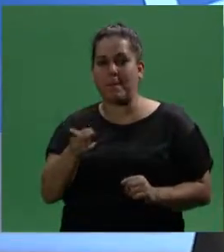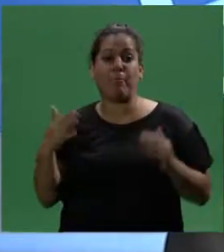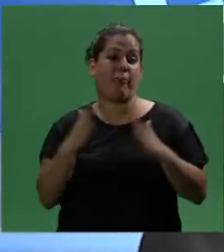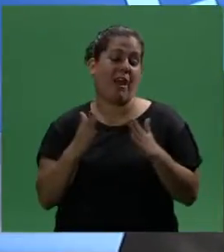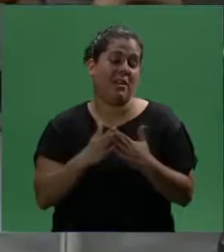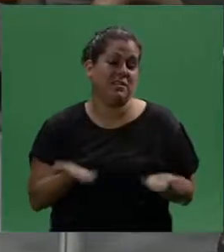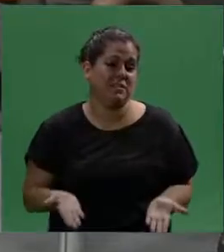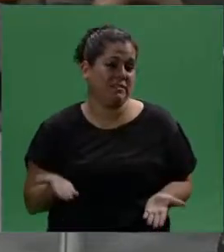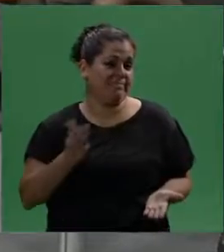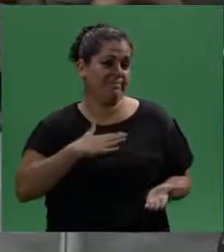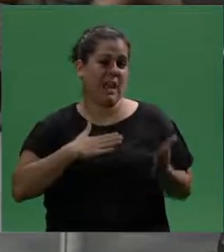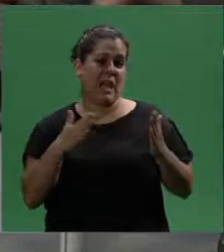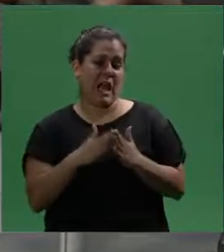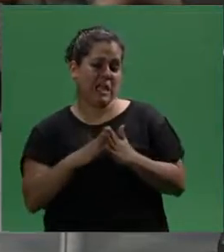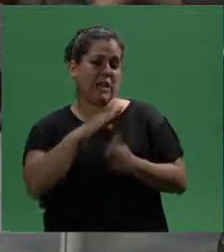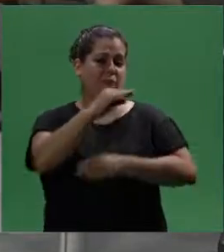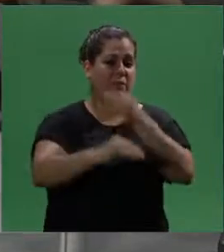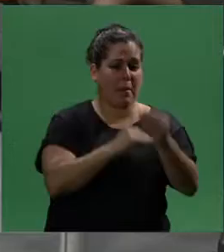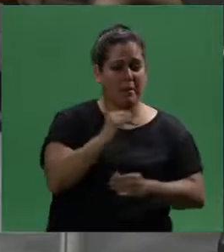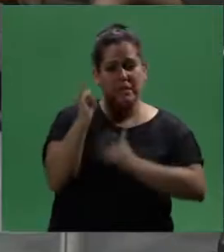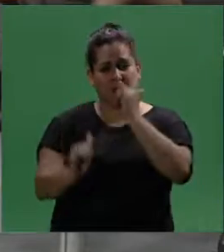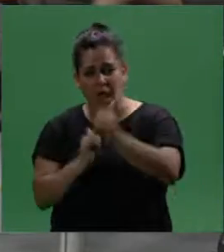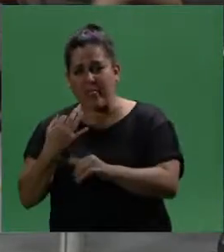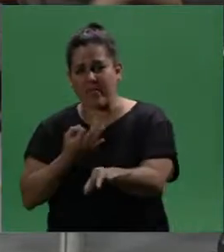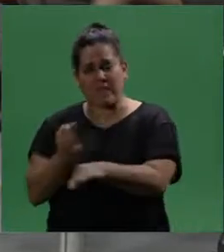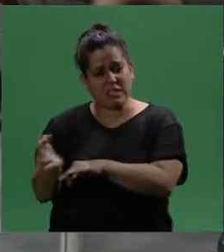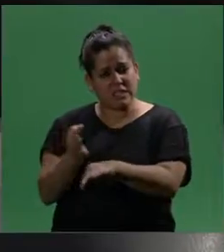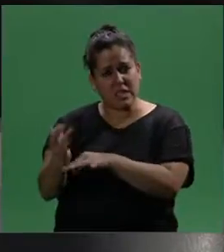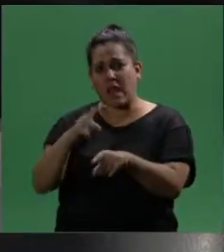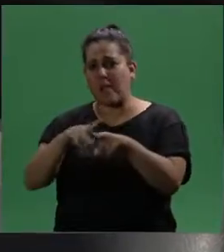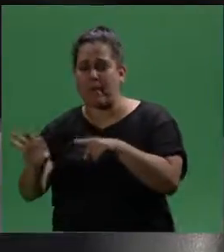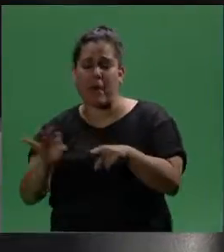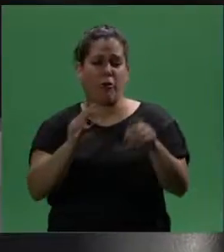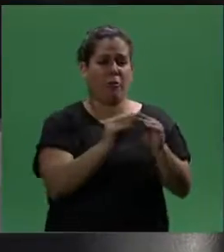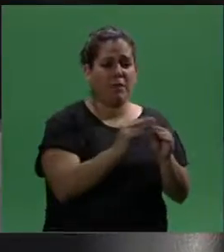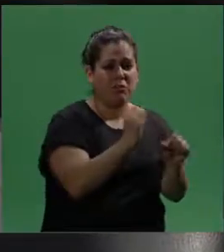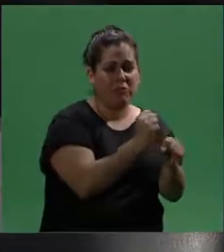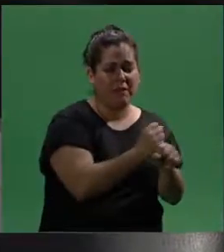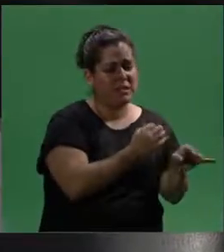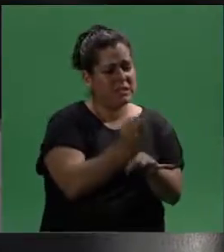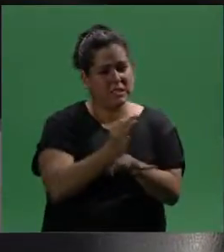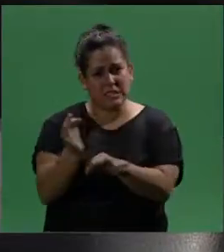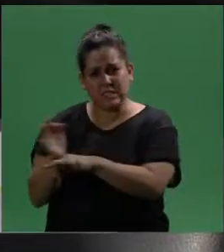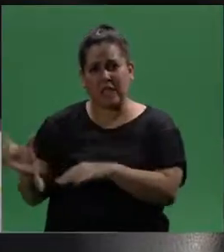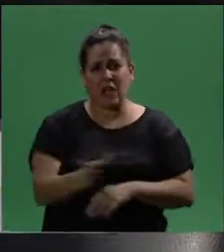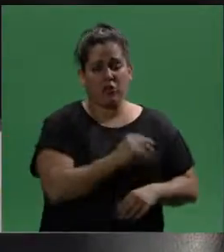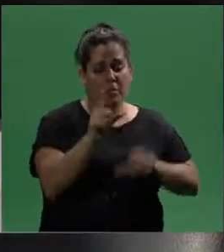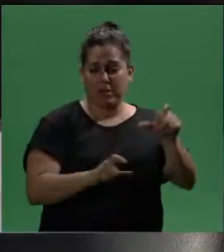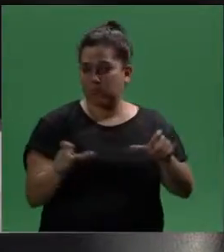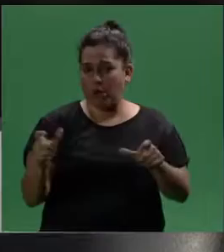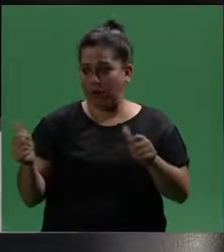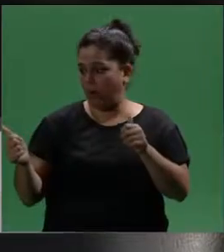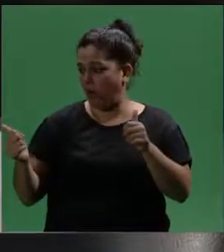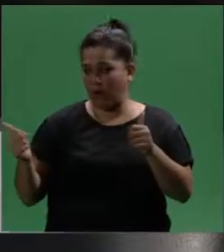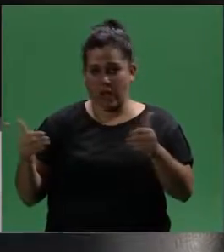hay que empezar por casa. Hay que empezar educando a la familia, hay que enseñarle a los hermanos, a los compañeros de trabajo y a todos